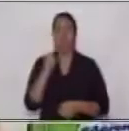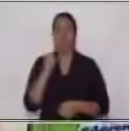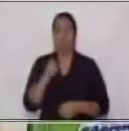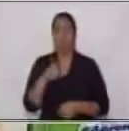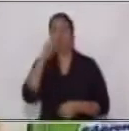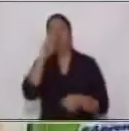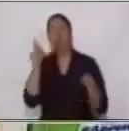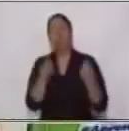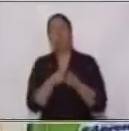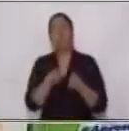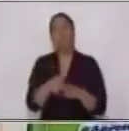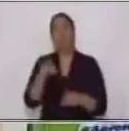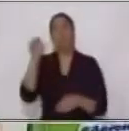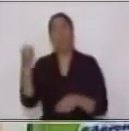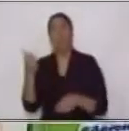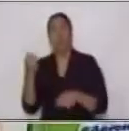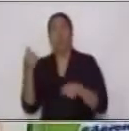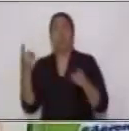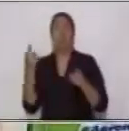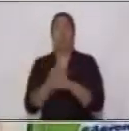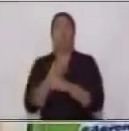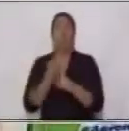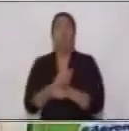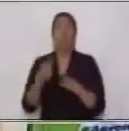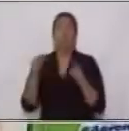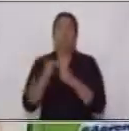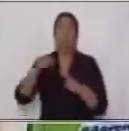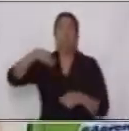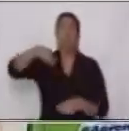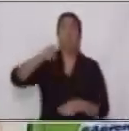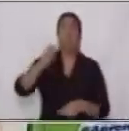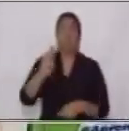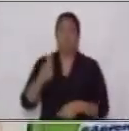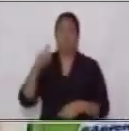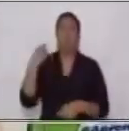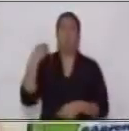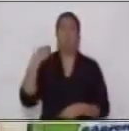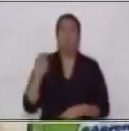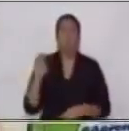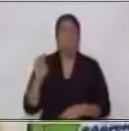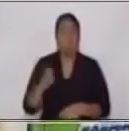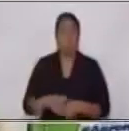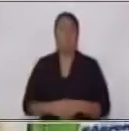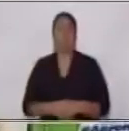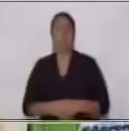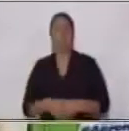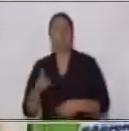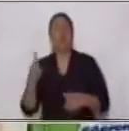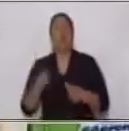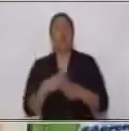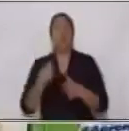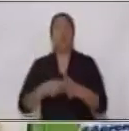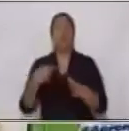preposición por entonces cuando tengamos esta estructura es porque la acción no la realiza el sujeto